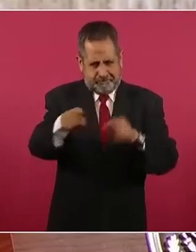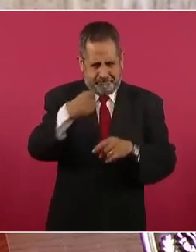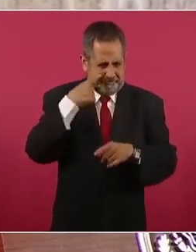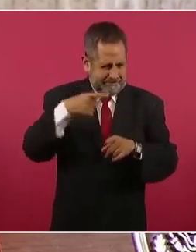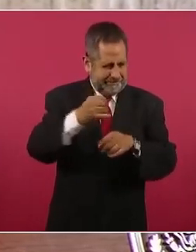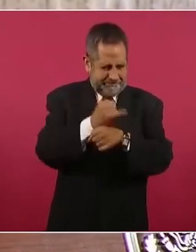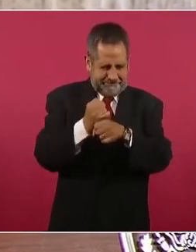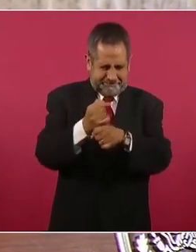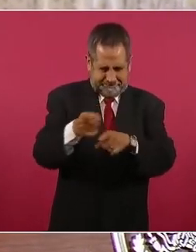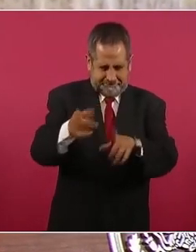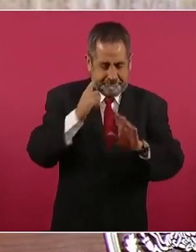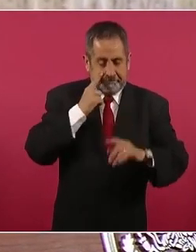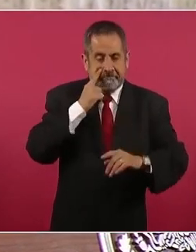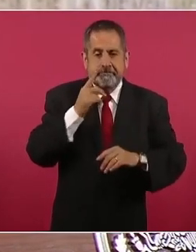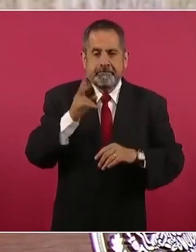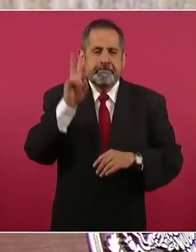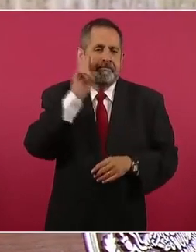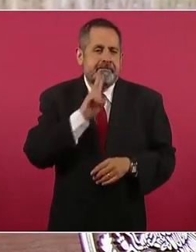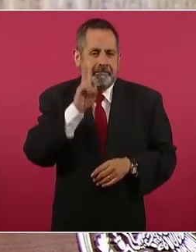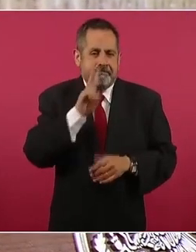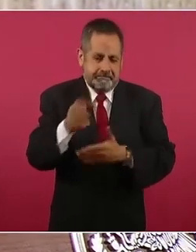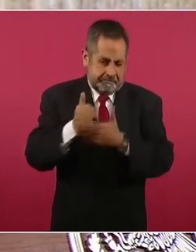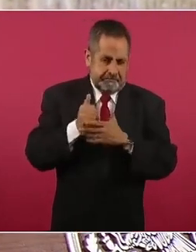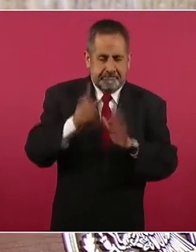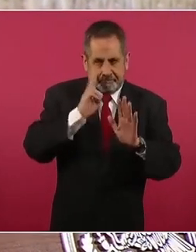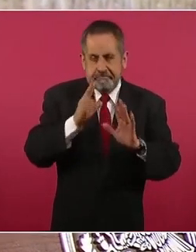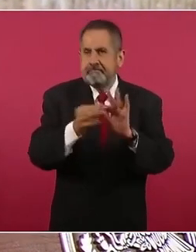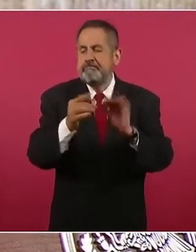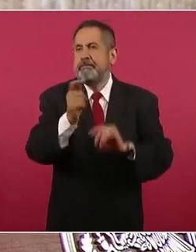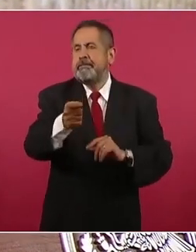tarea, para ver si nos ayudan.